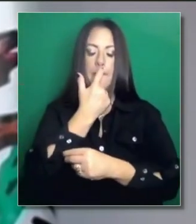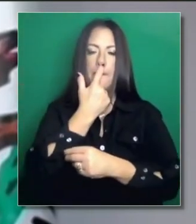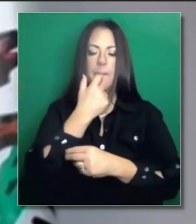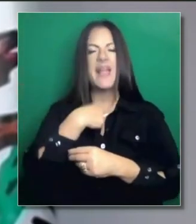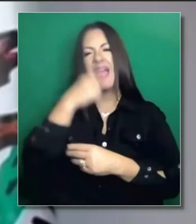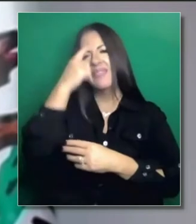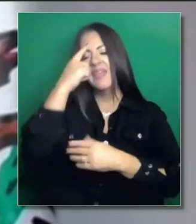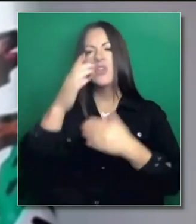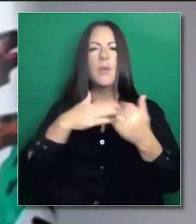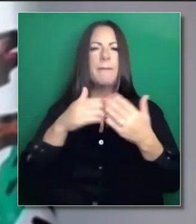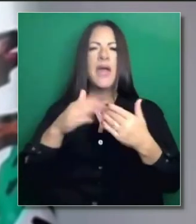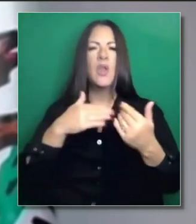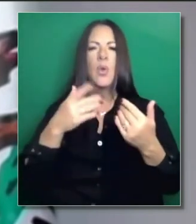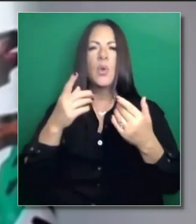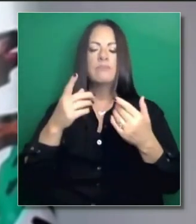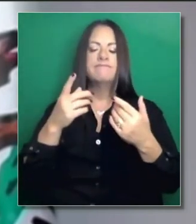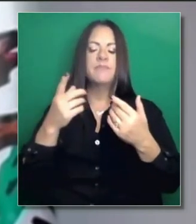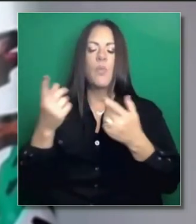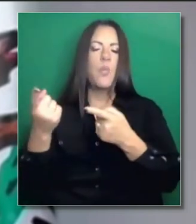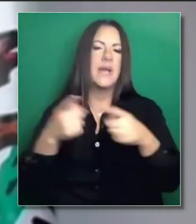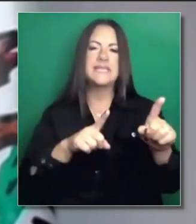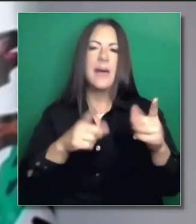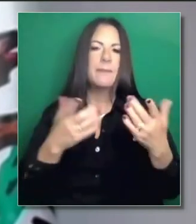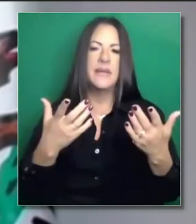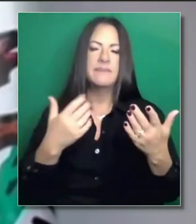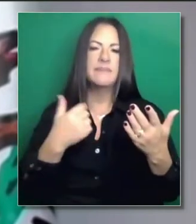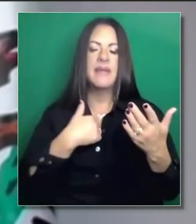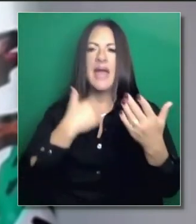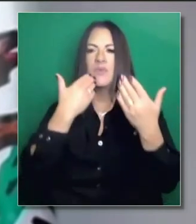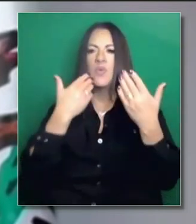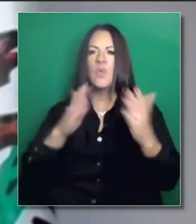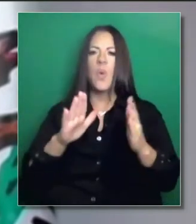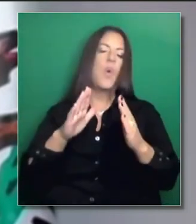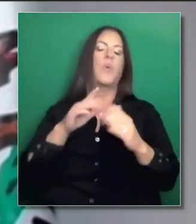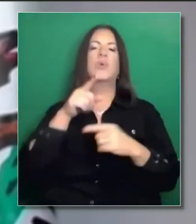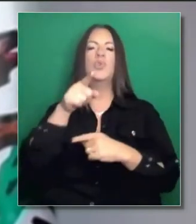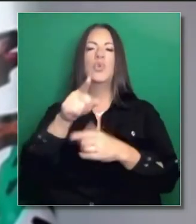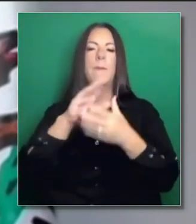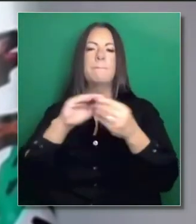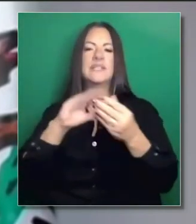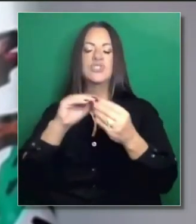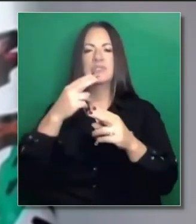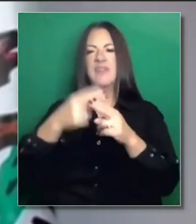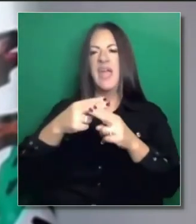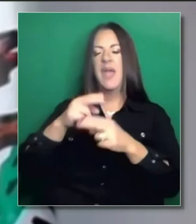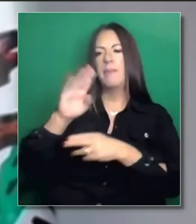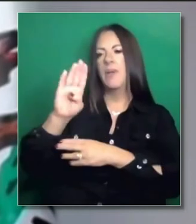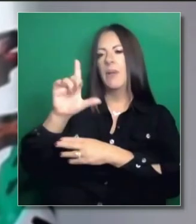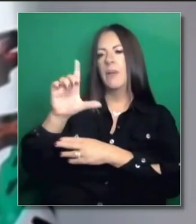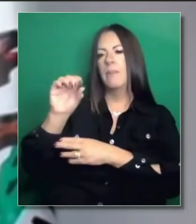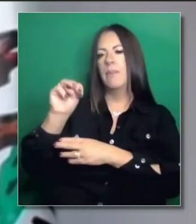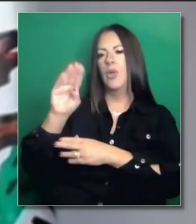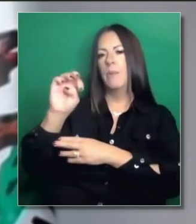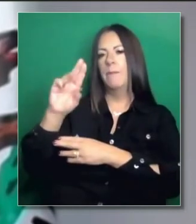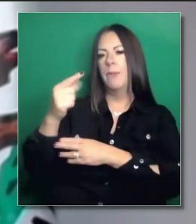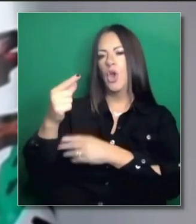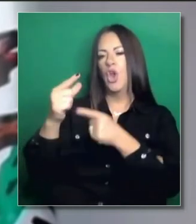clave para vacunar a todas las personas. Ahora, yo no les puedo decir lo que dice Bloomberg